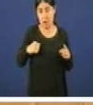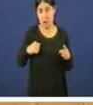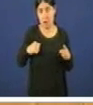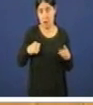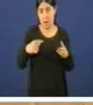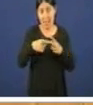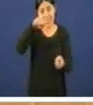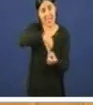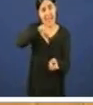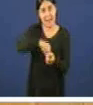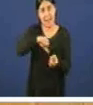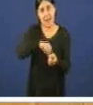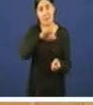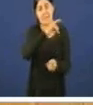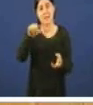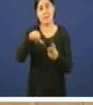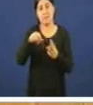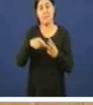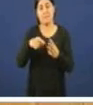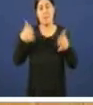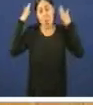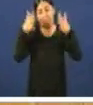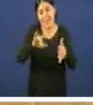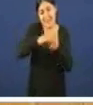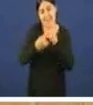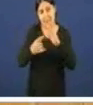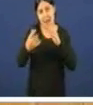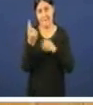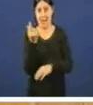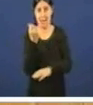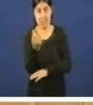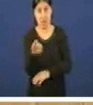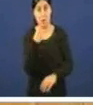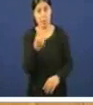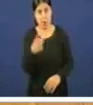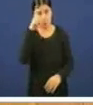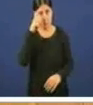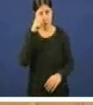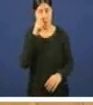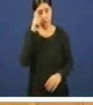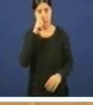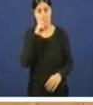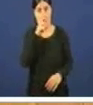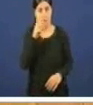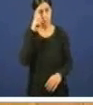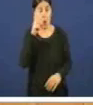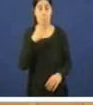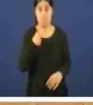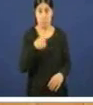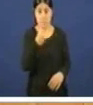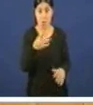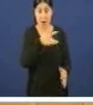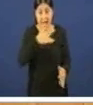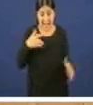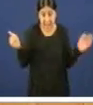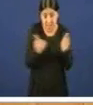centralizar e concentrar o sistema financeiro Dixo Feijó ese día na Moncloa con caixas pequenas non